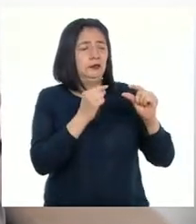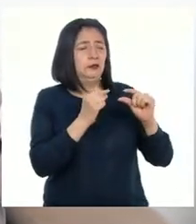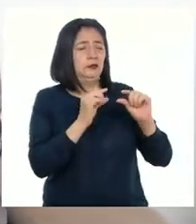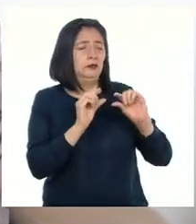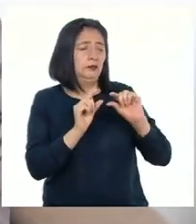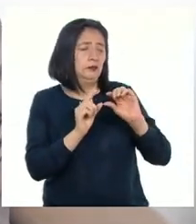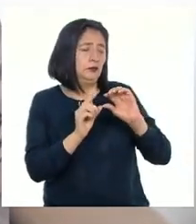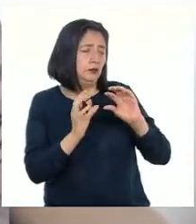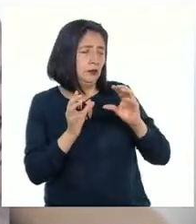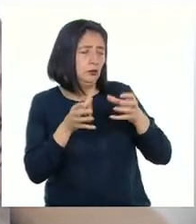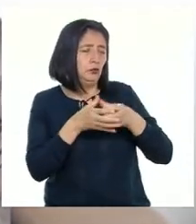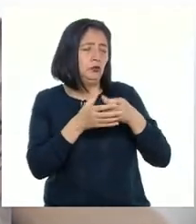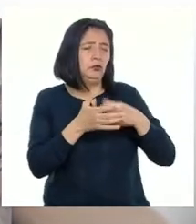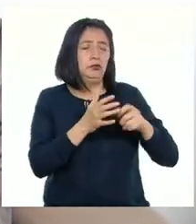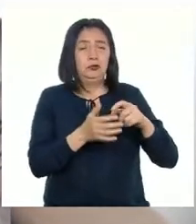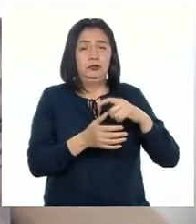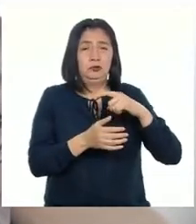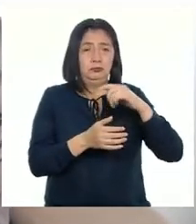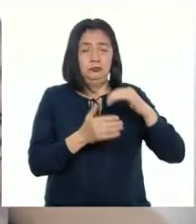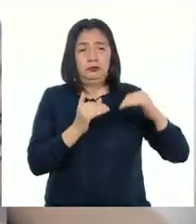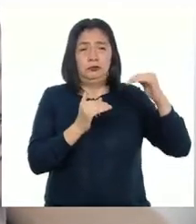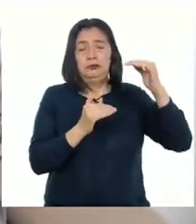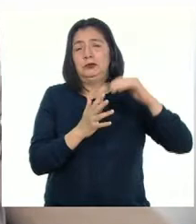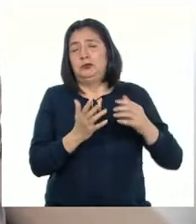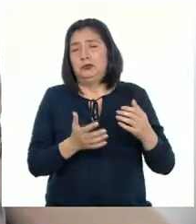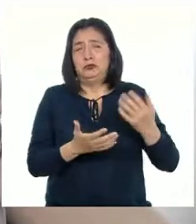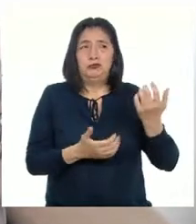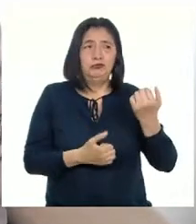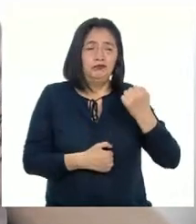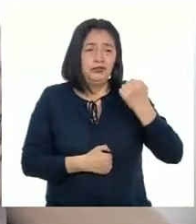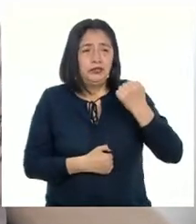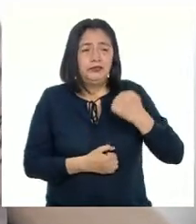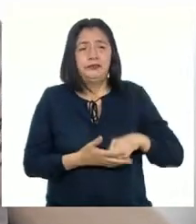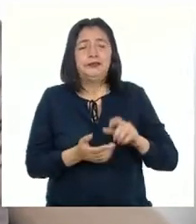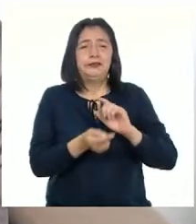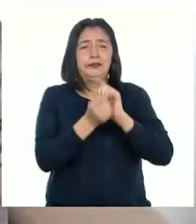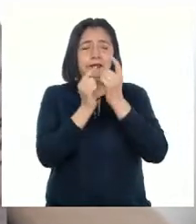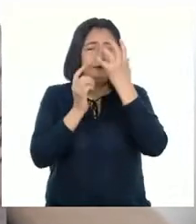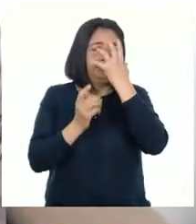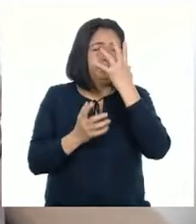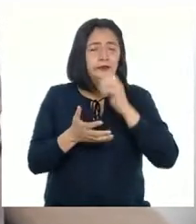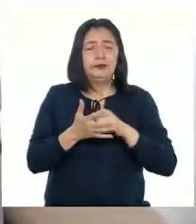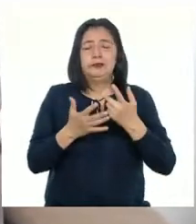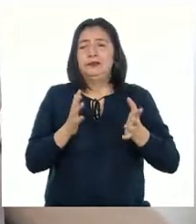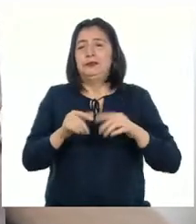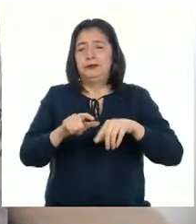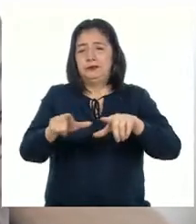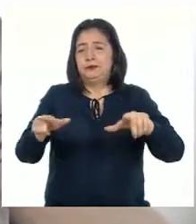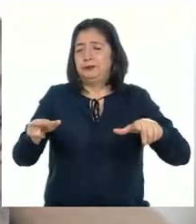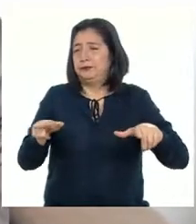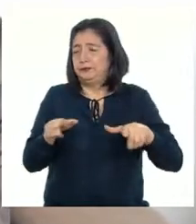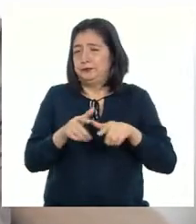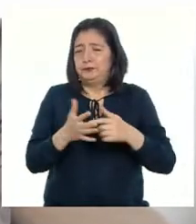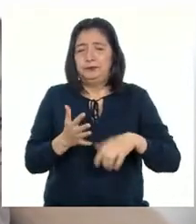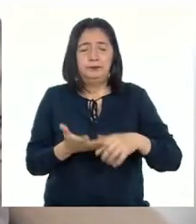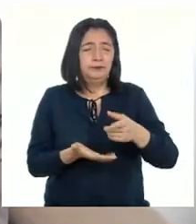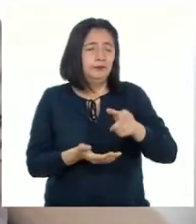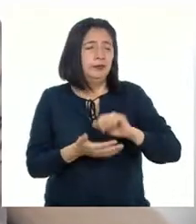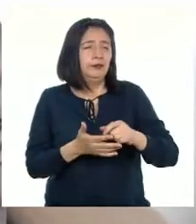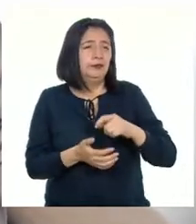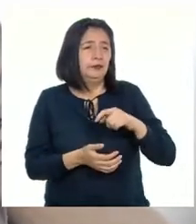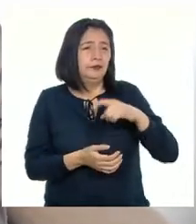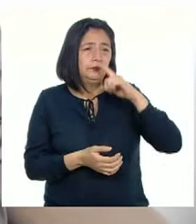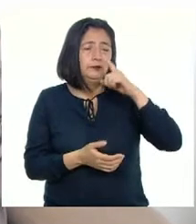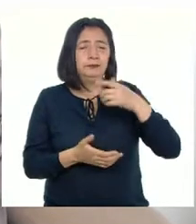en organizar fiestas de disfraces en los salones de la clase alta limeña Este carnaval